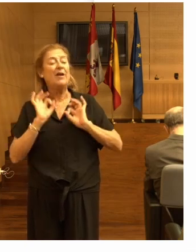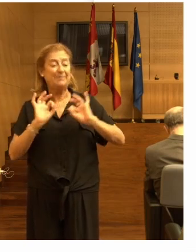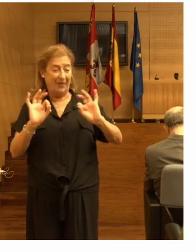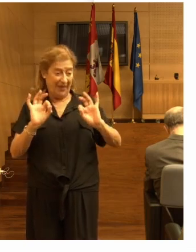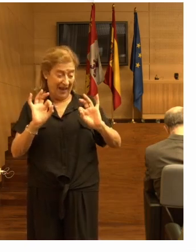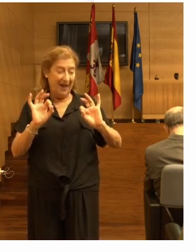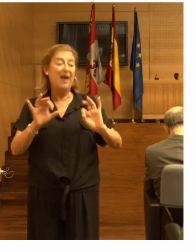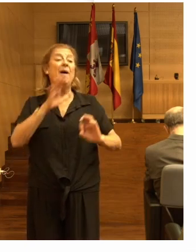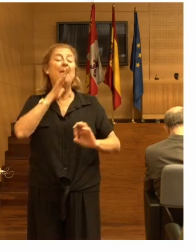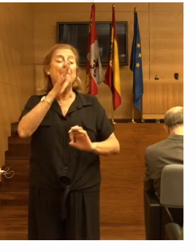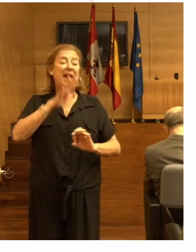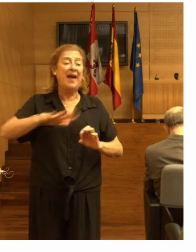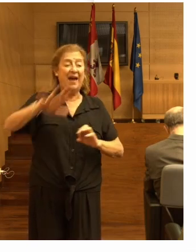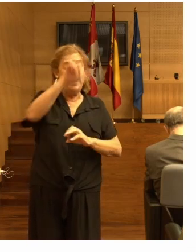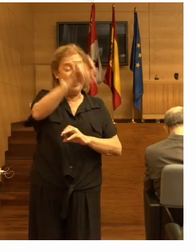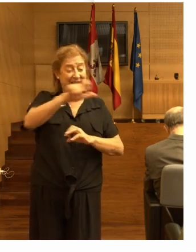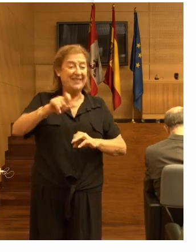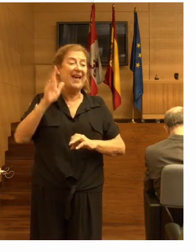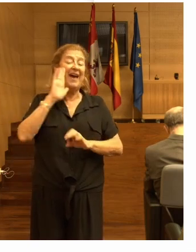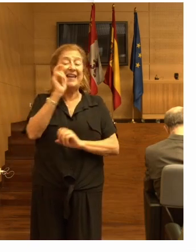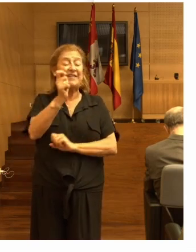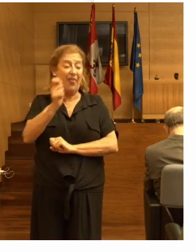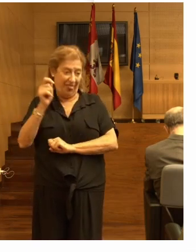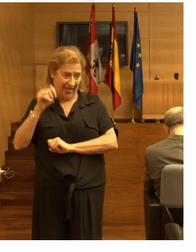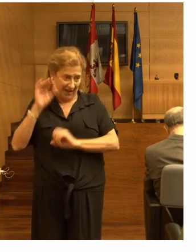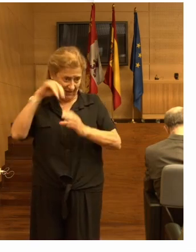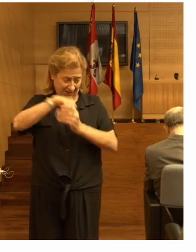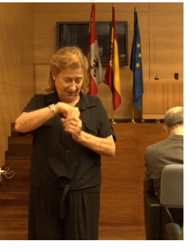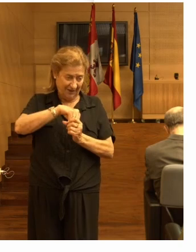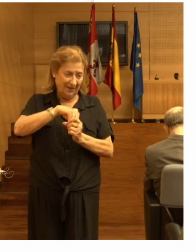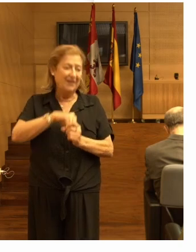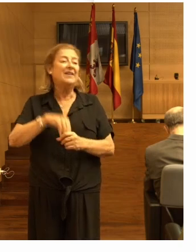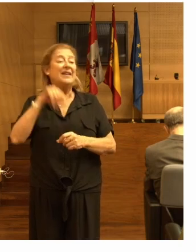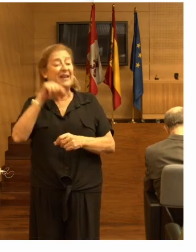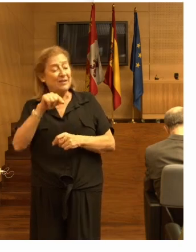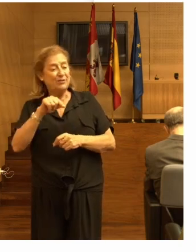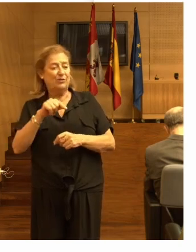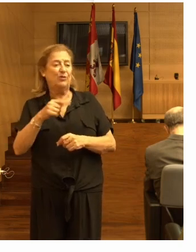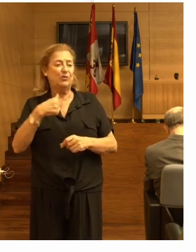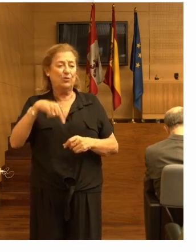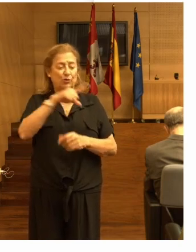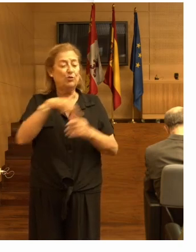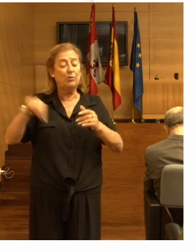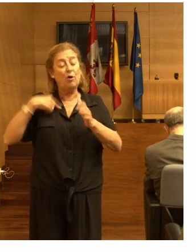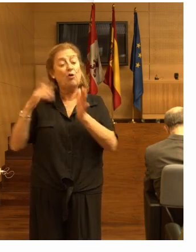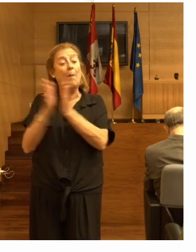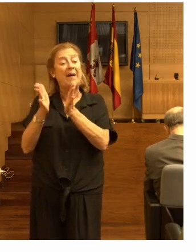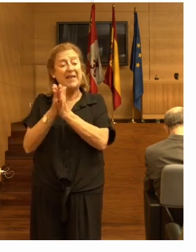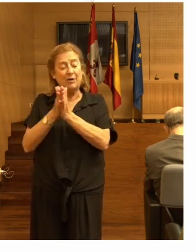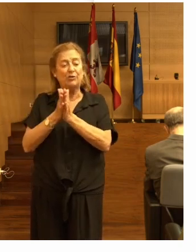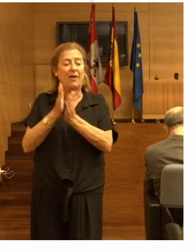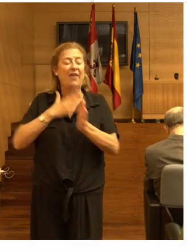para la población que está en residencias. Esto es de unos compañeros belgas,